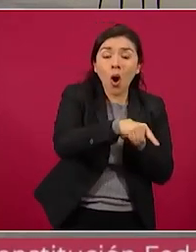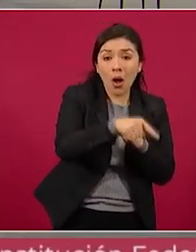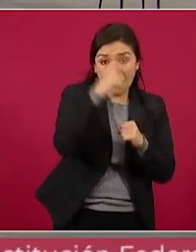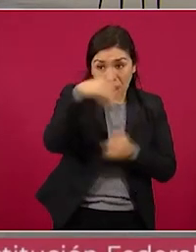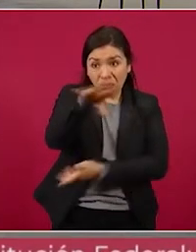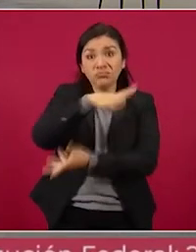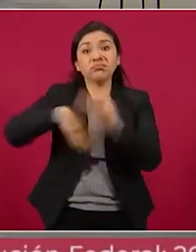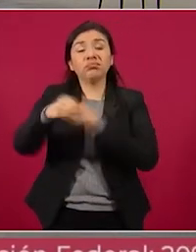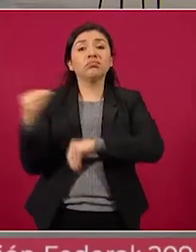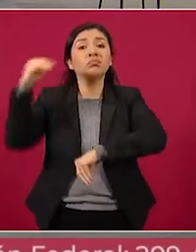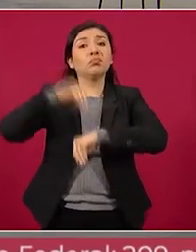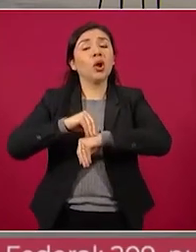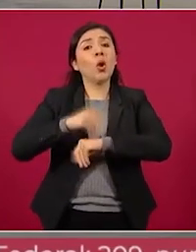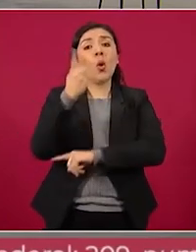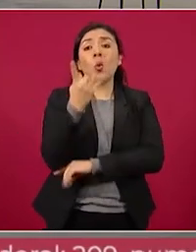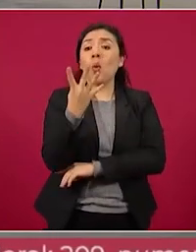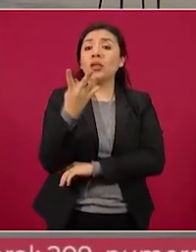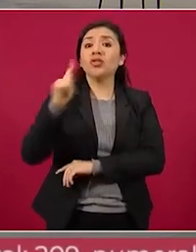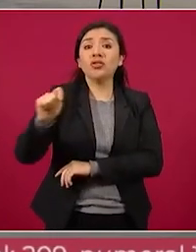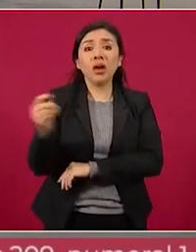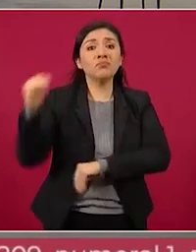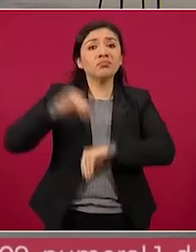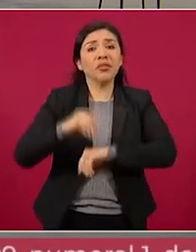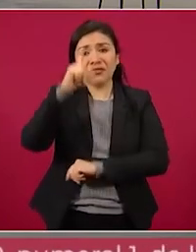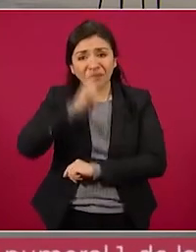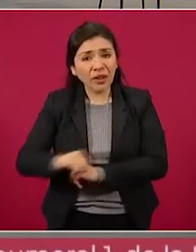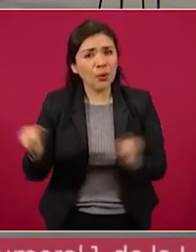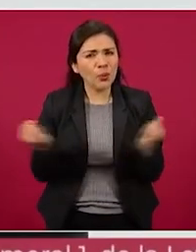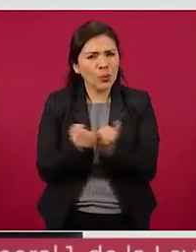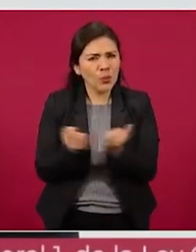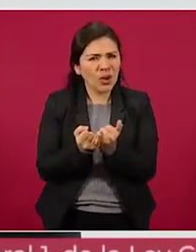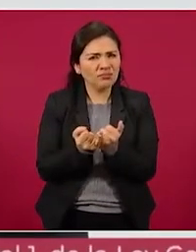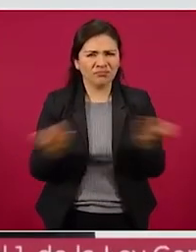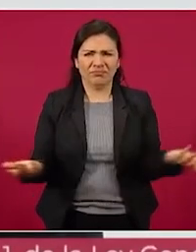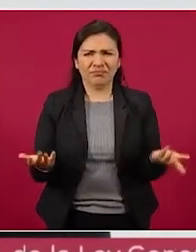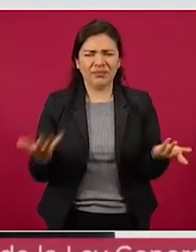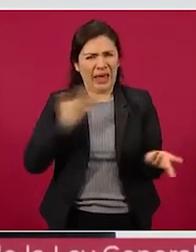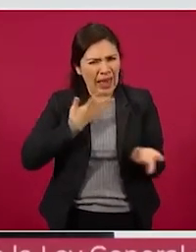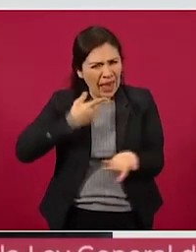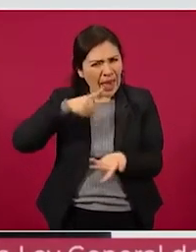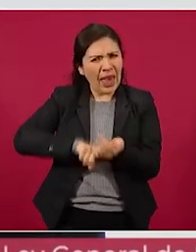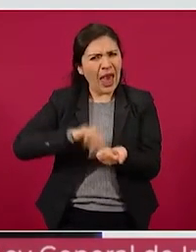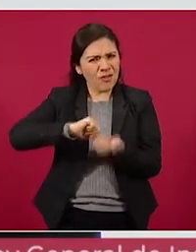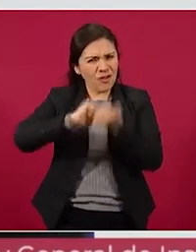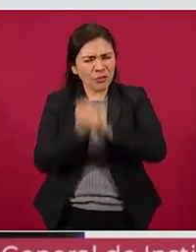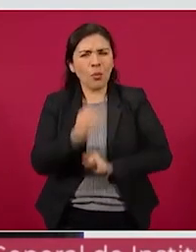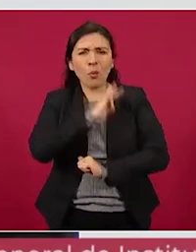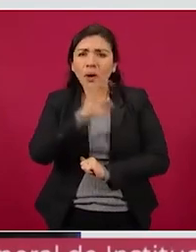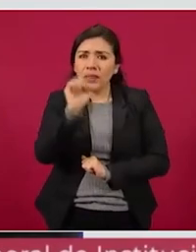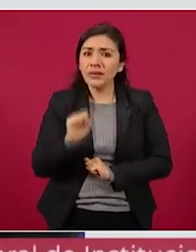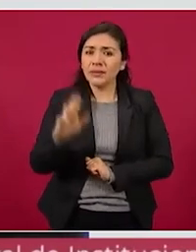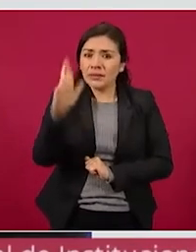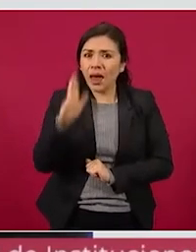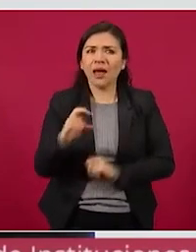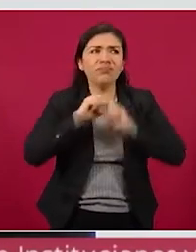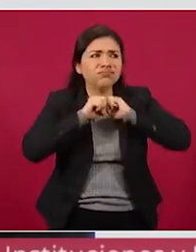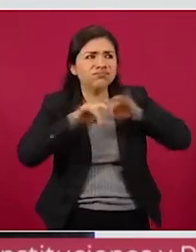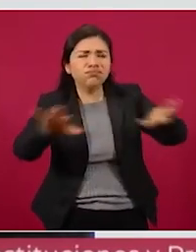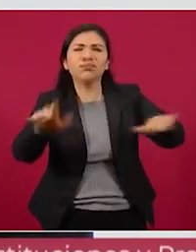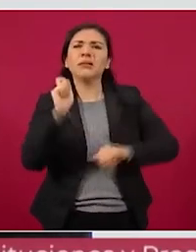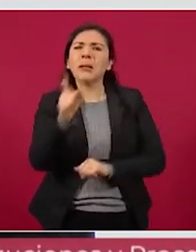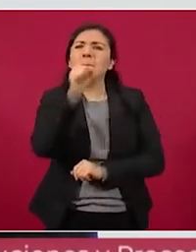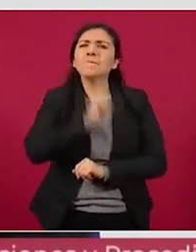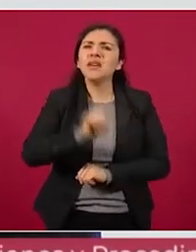la 4T, que tampoco se logró. Sin importar las consecuencias que pueda tener diseminar mentiras